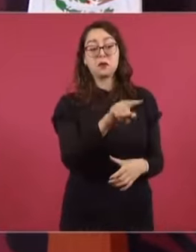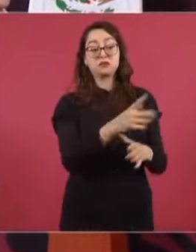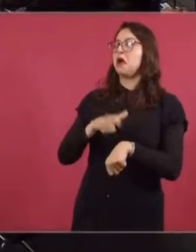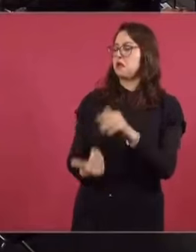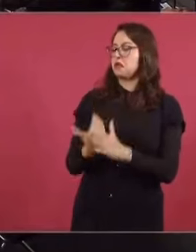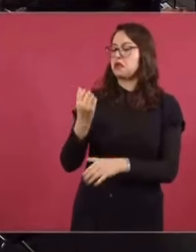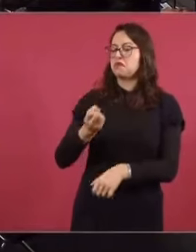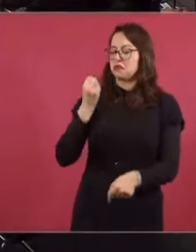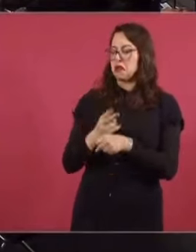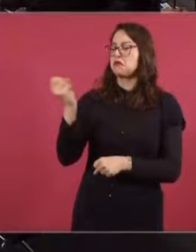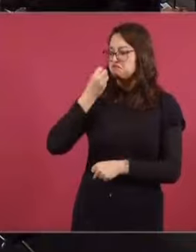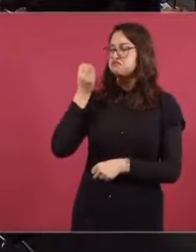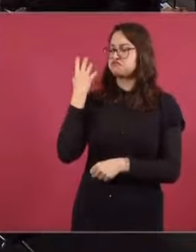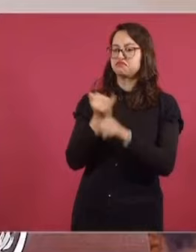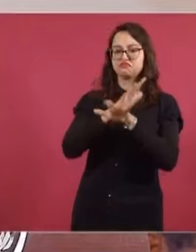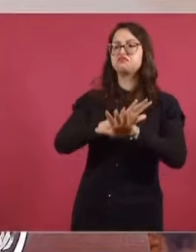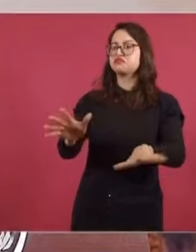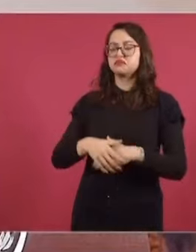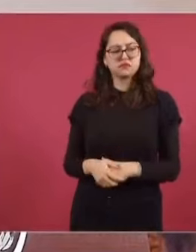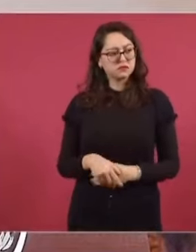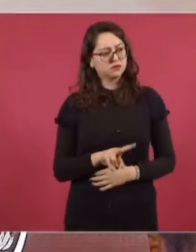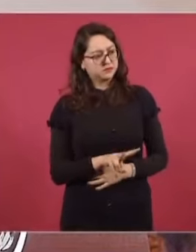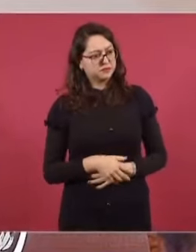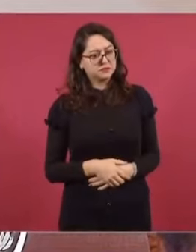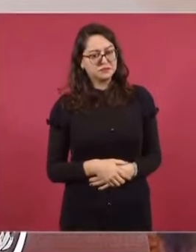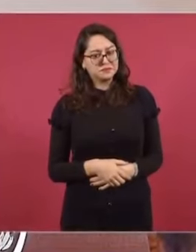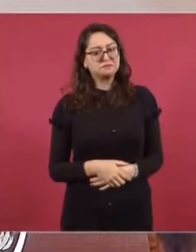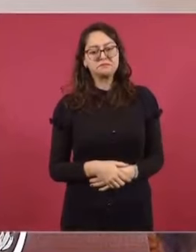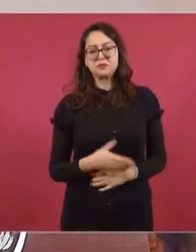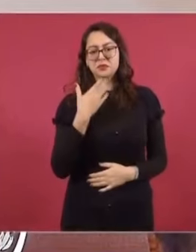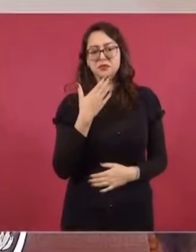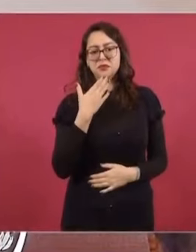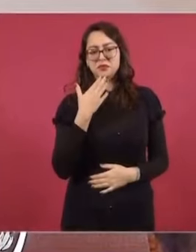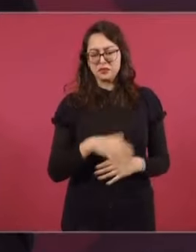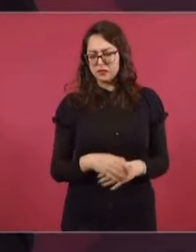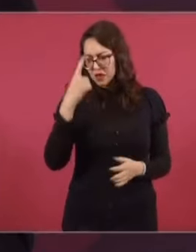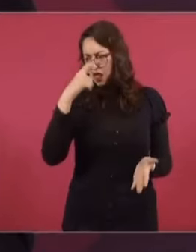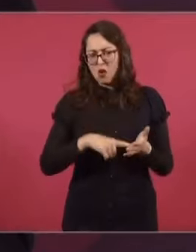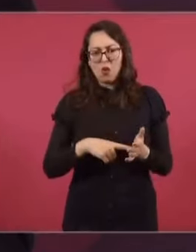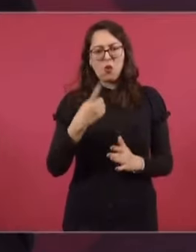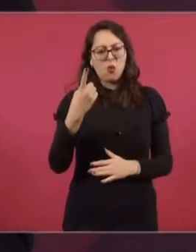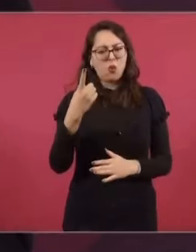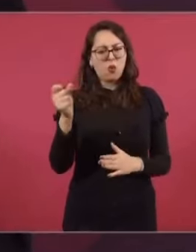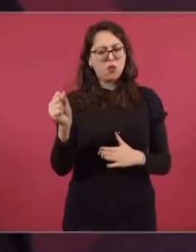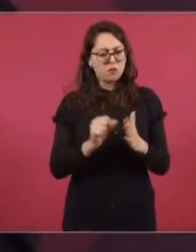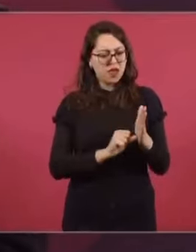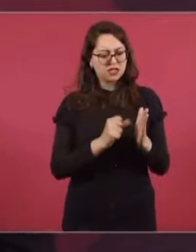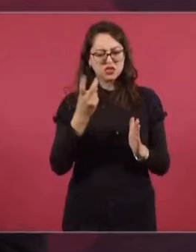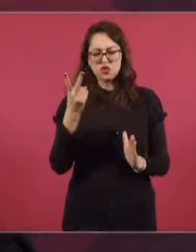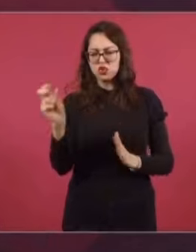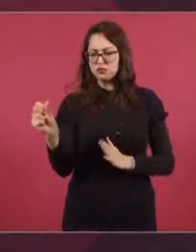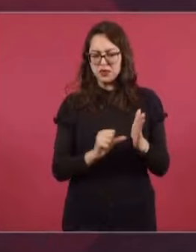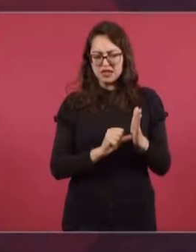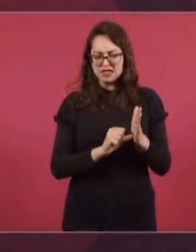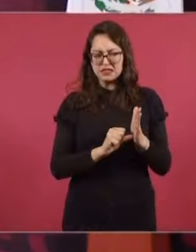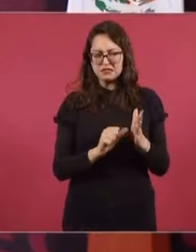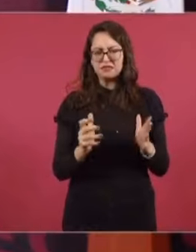la misma hora de formar. Que haya ese antecedente. Y estuvieron creo que como un mes, dos meses, tres meses, iban al hotel